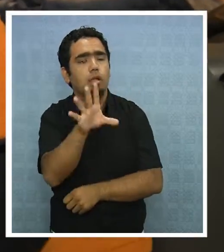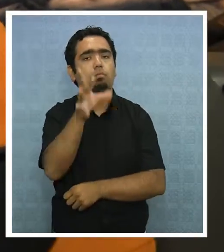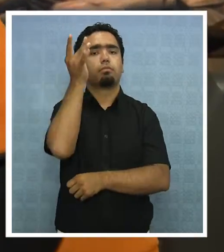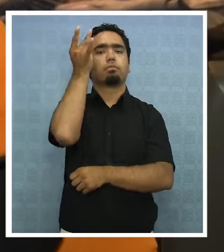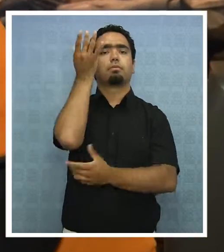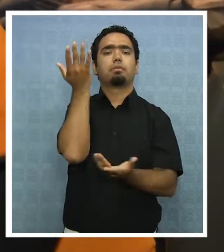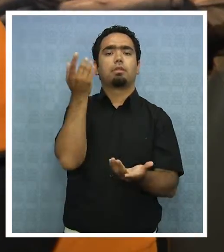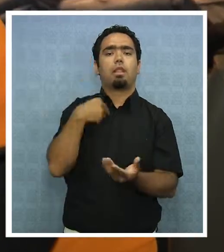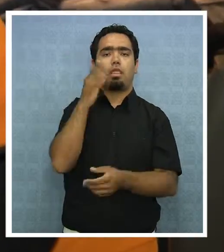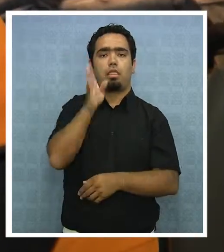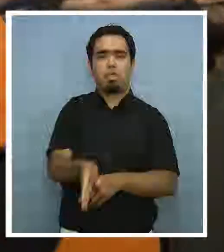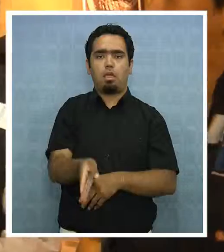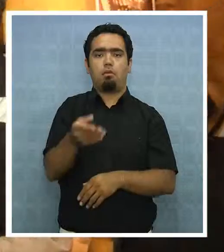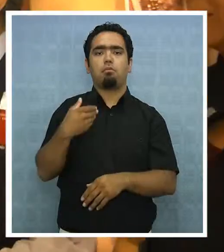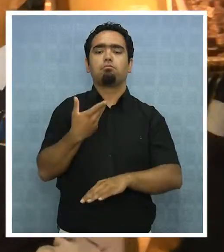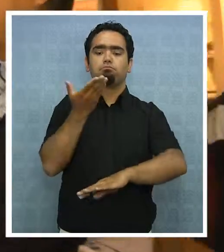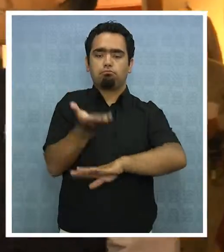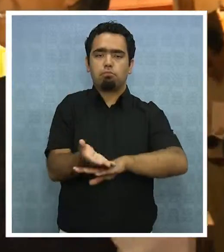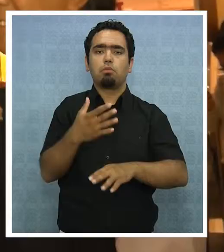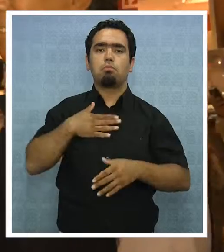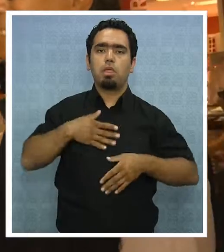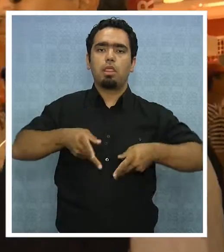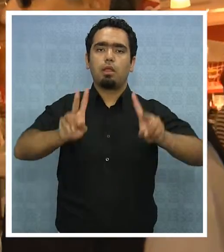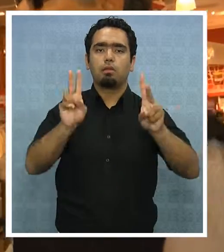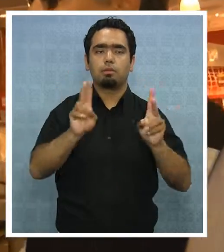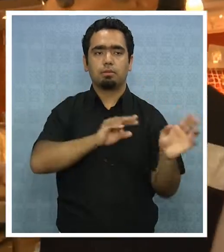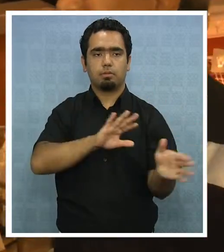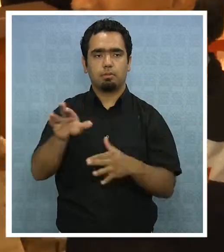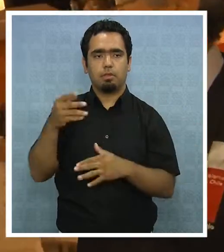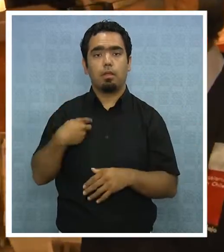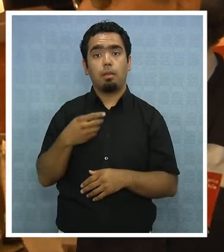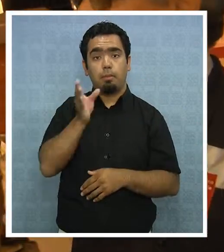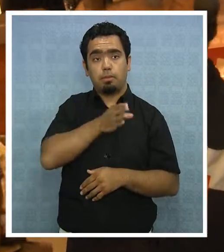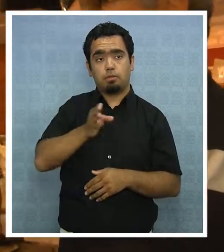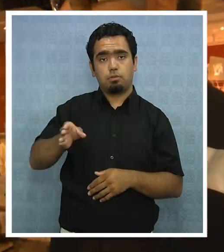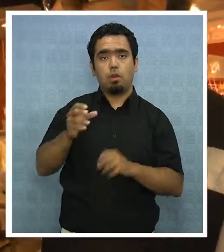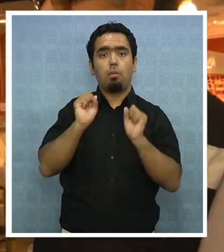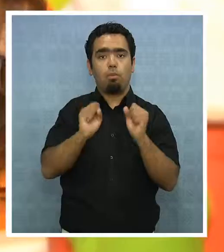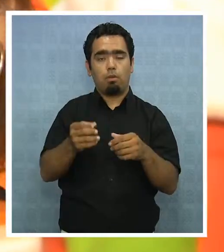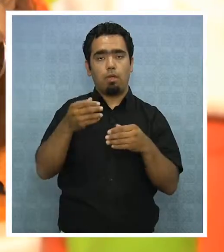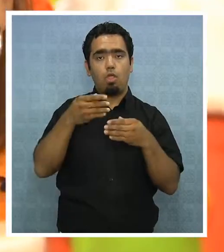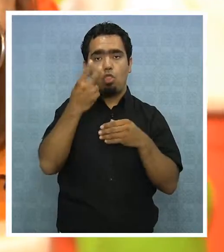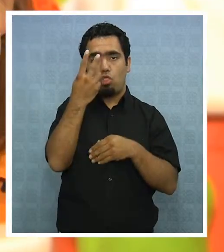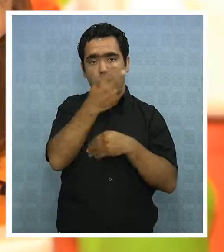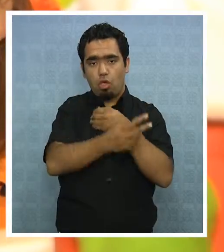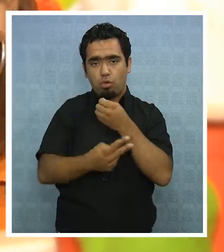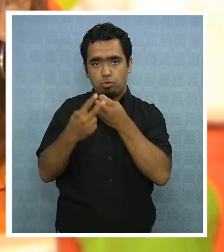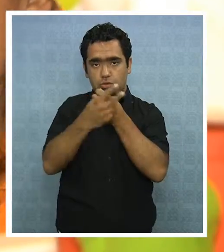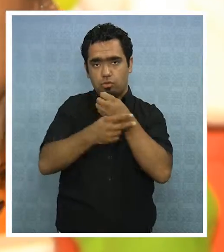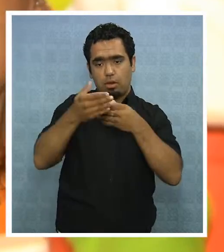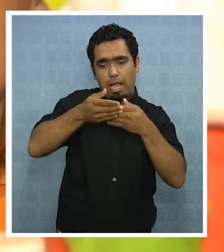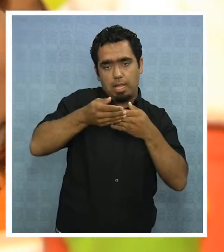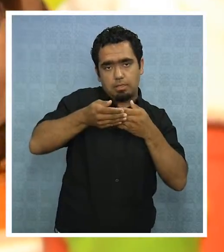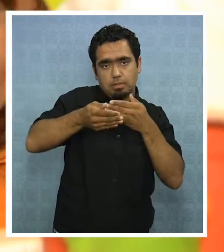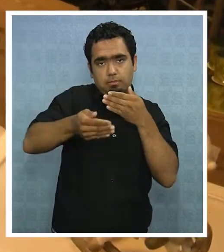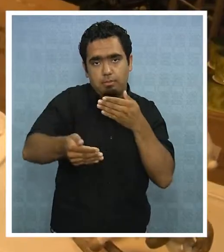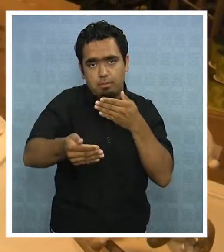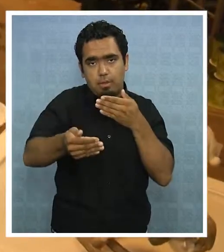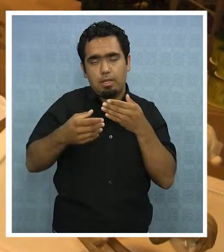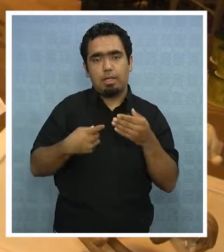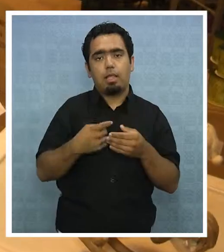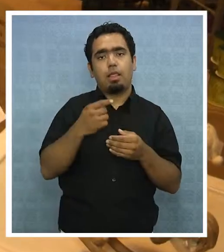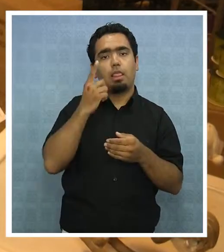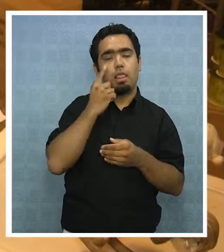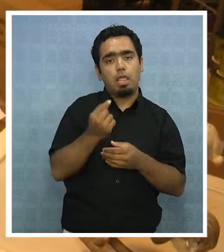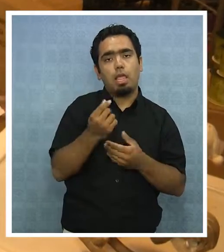exigir sus derechos. Cabe señalar que los empleadores pueden extender en dos horas diarias el horario de trabajo,